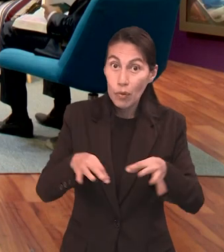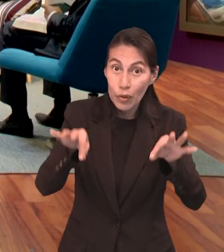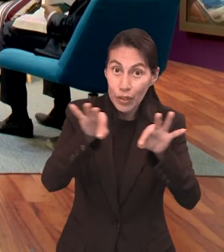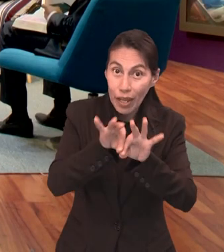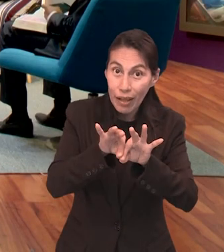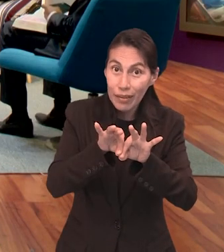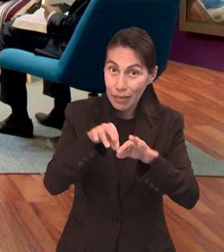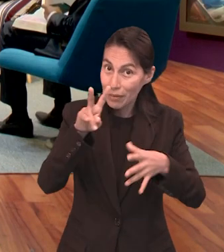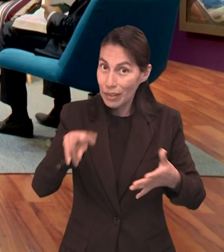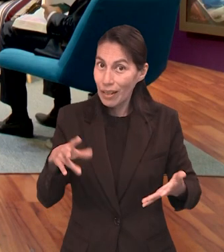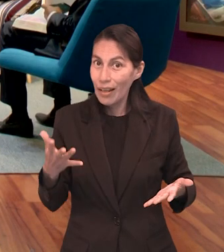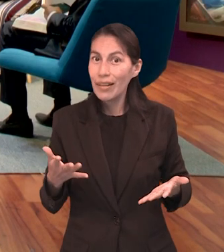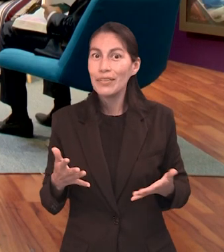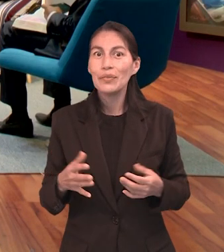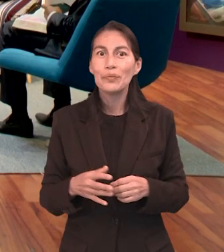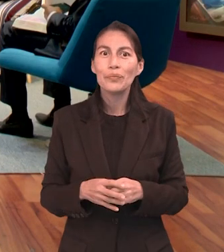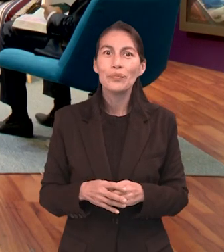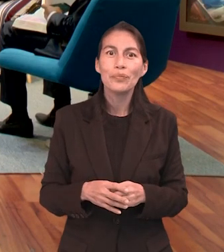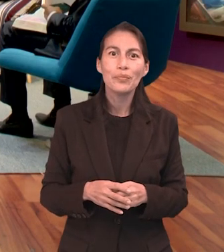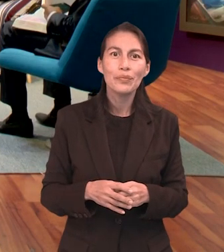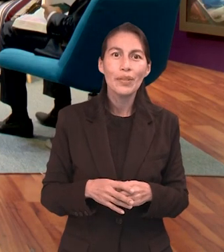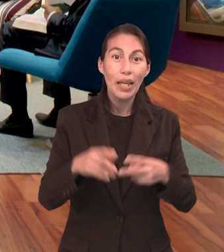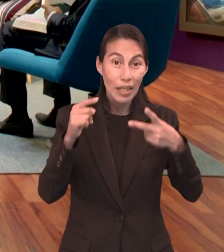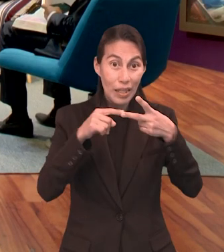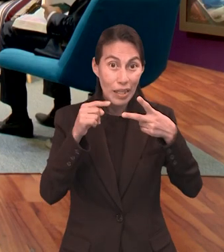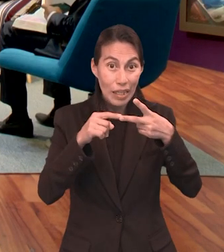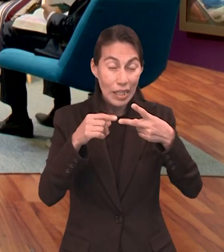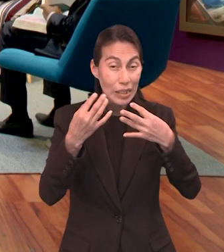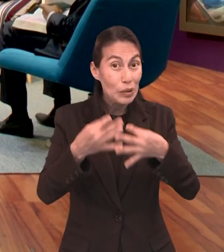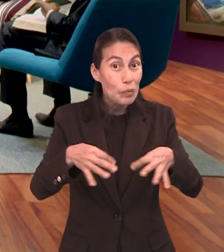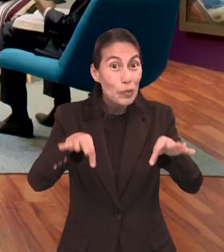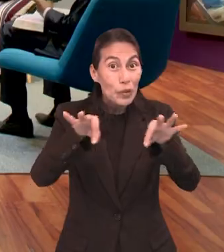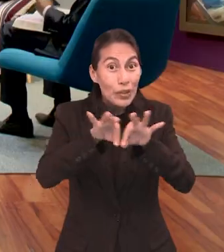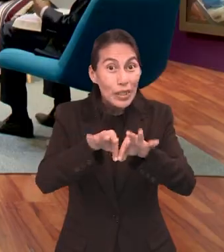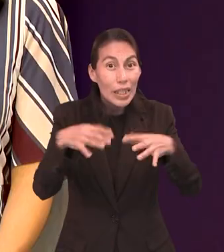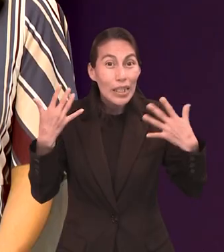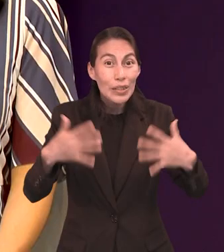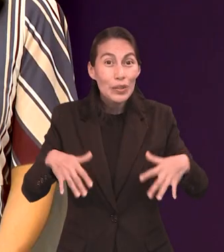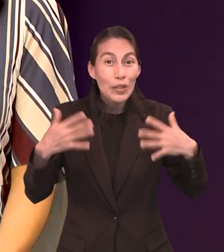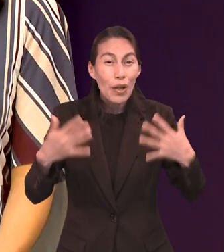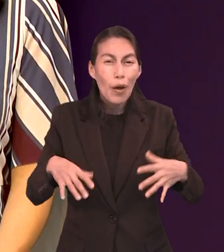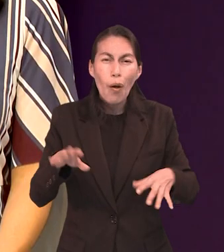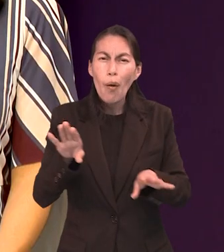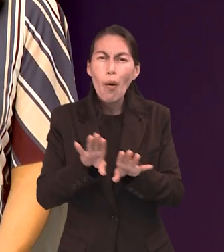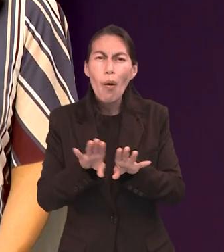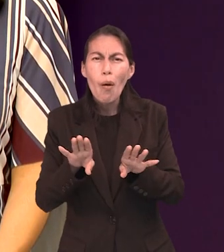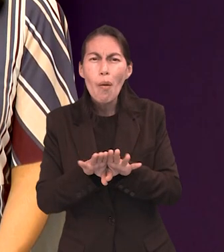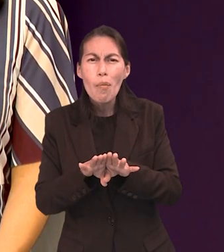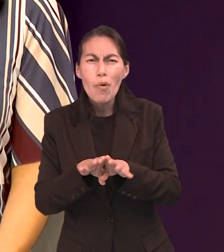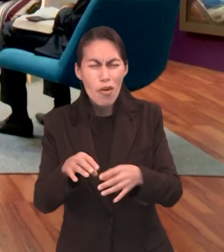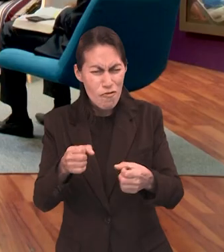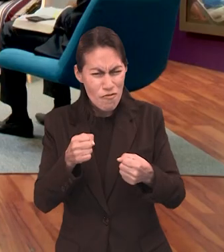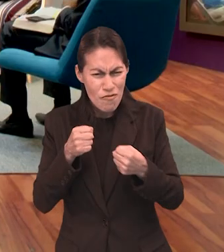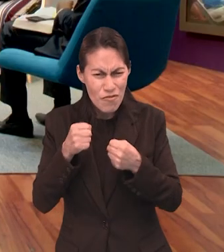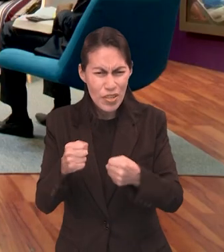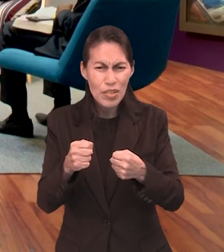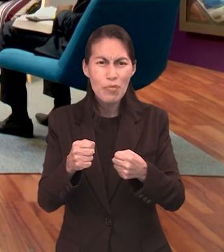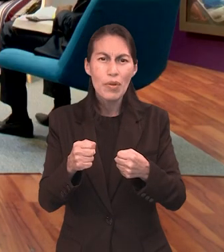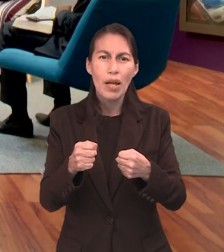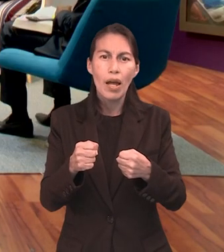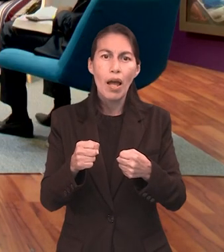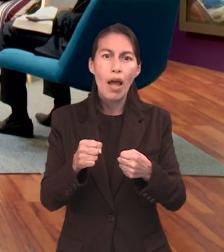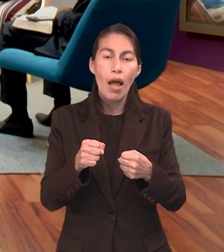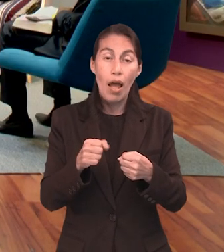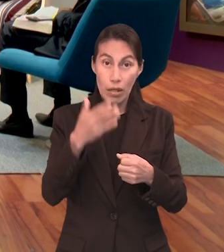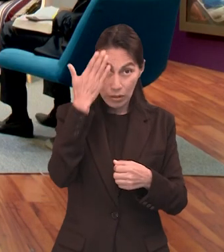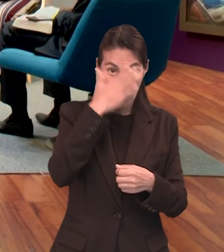importante, ¿no es cierto? En esta segunda fase, que tiene que ver con una declaración, una reafirmación. No es saber